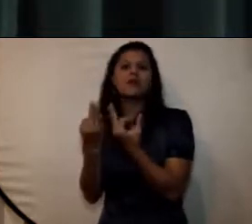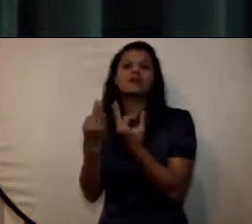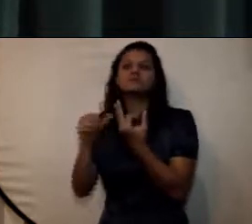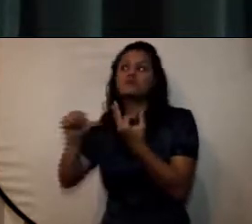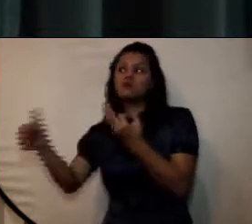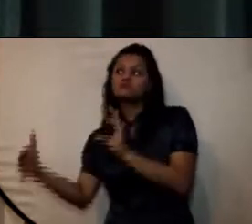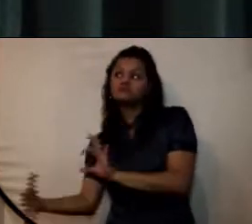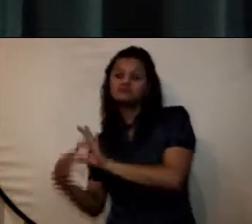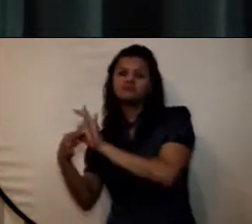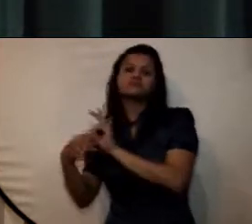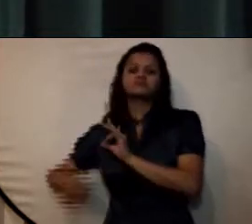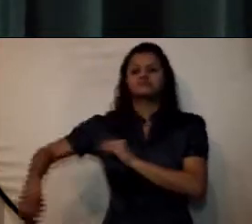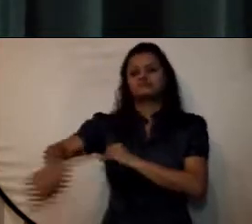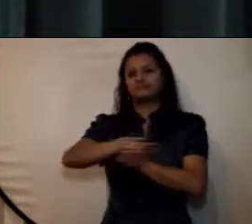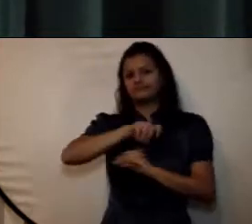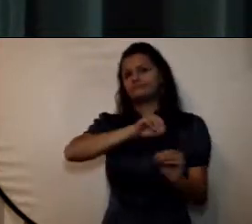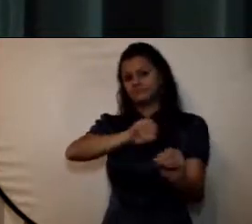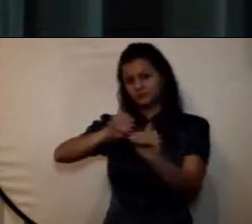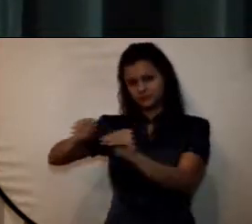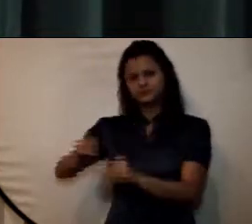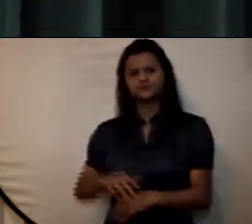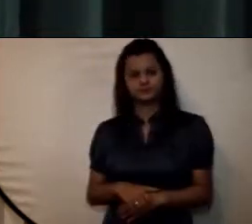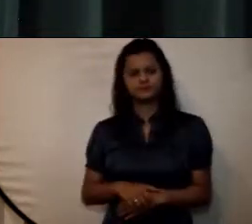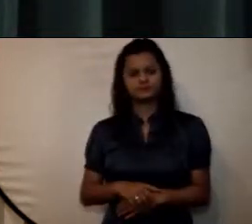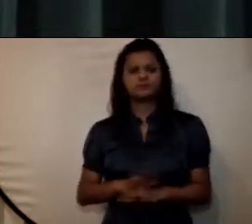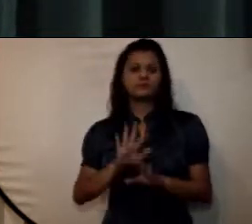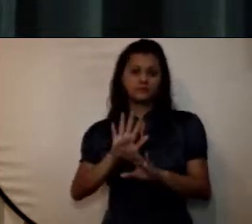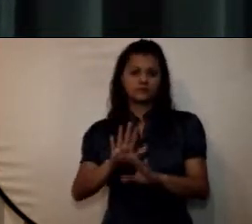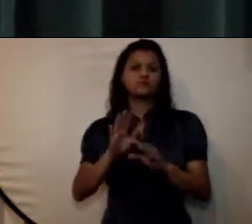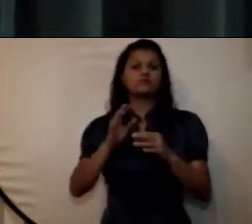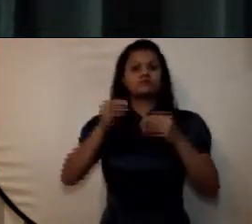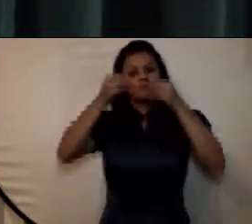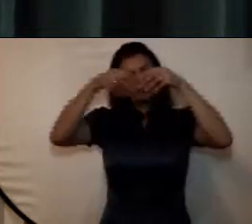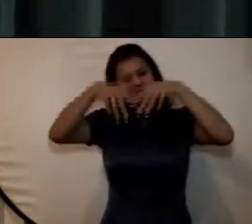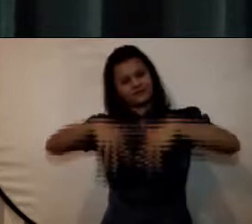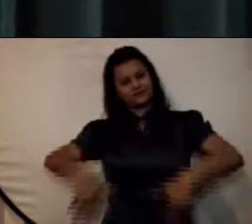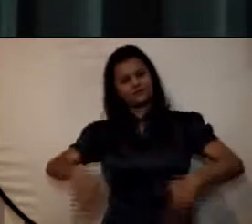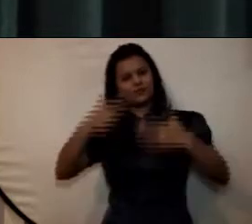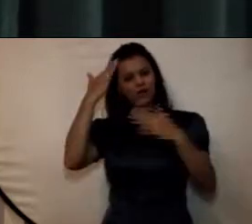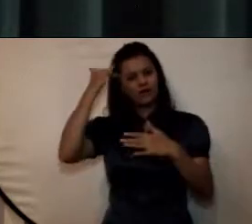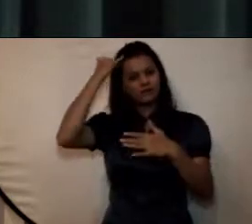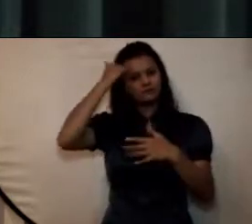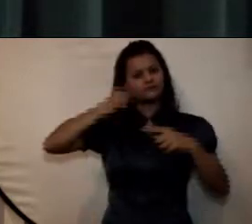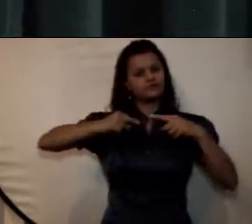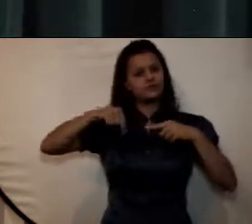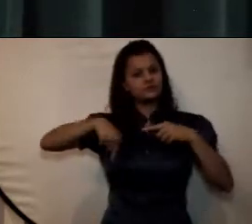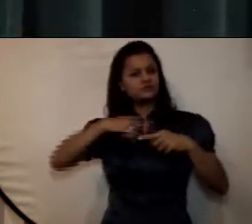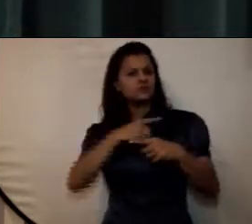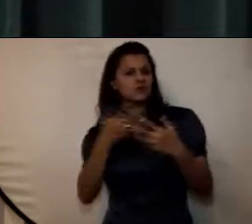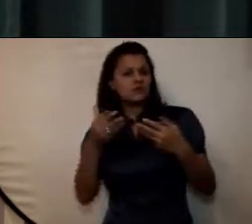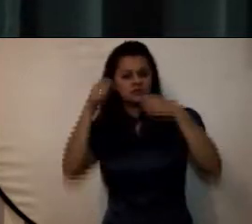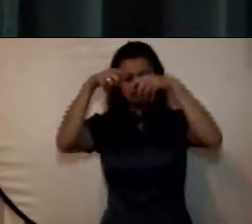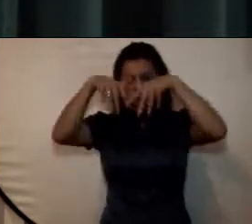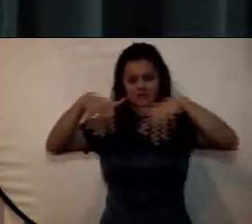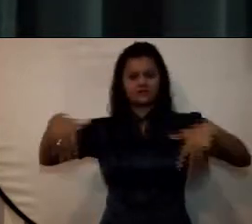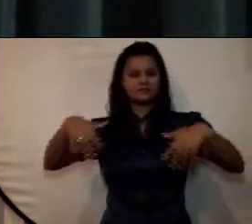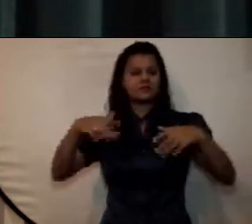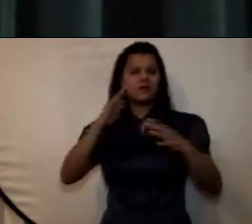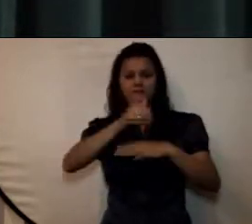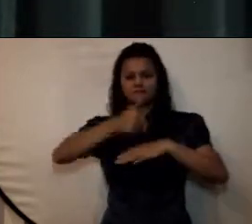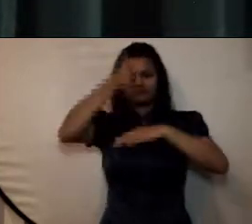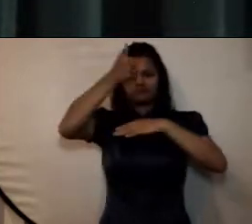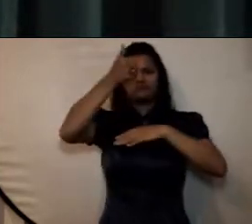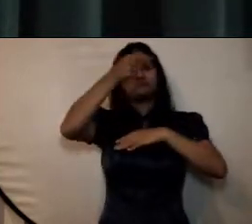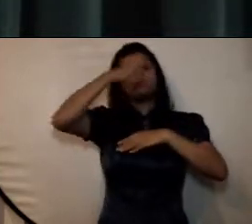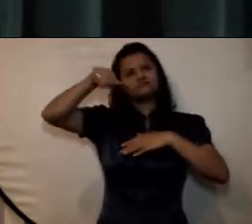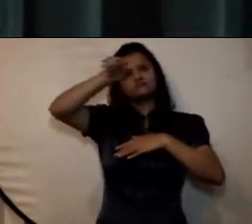esa es nuestra estructura administrativa académico-administrativa de la universidad pues contamos con un órgano jerárquico que define